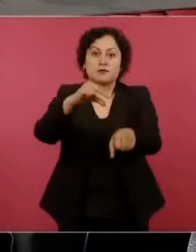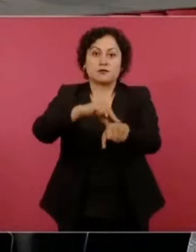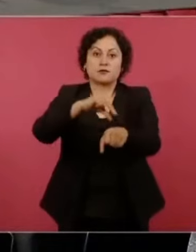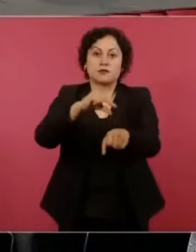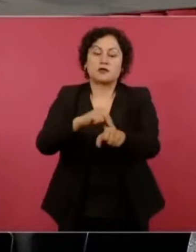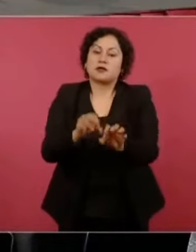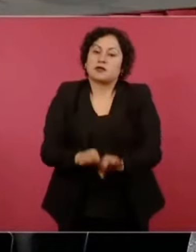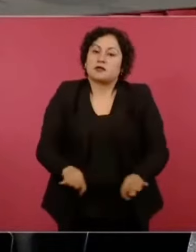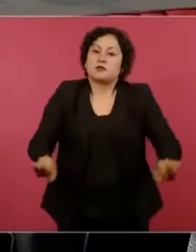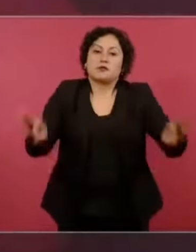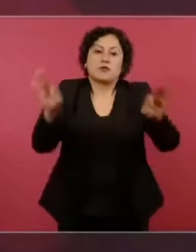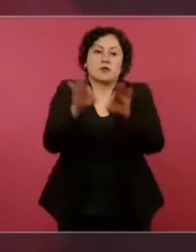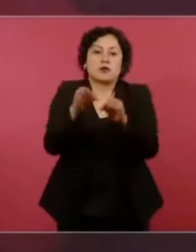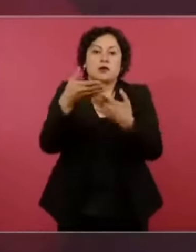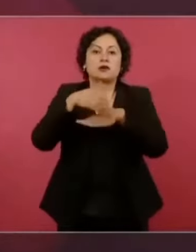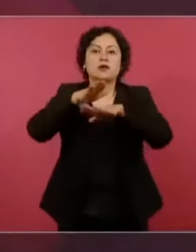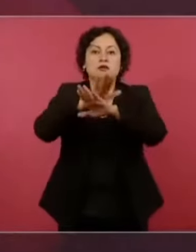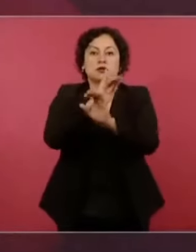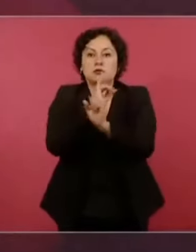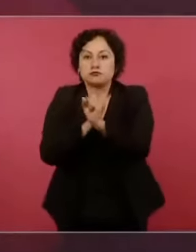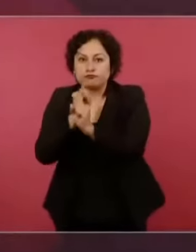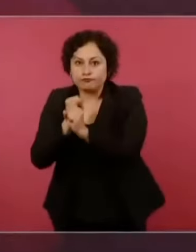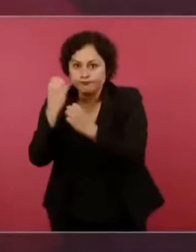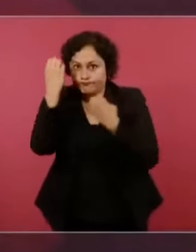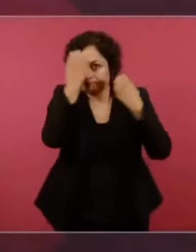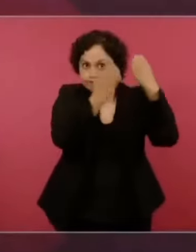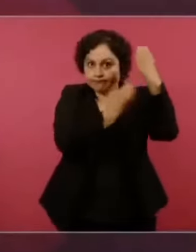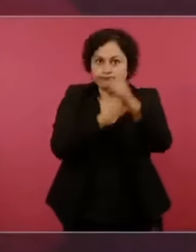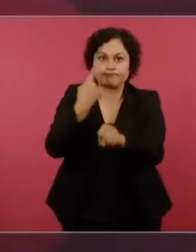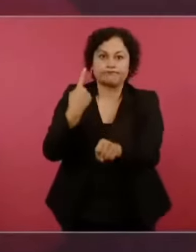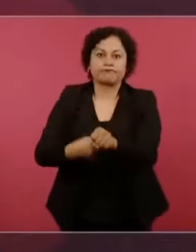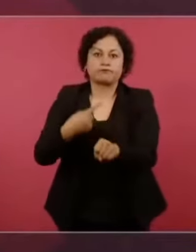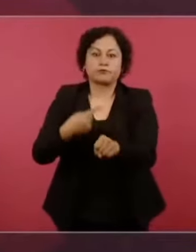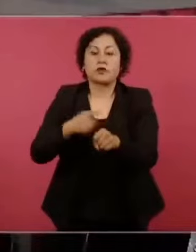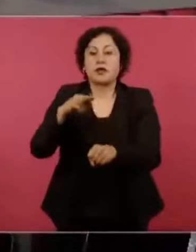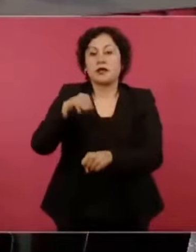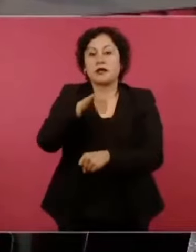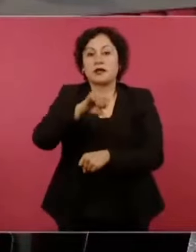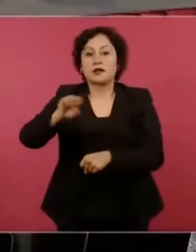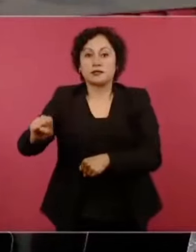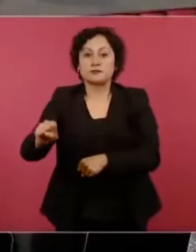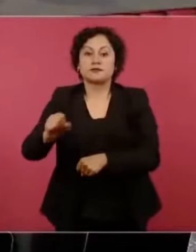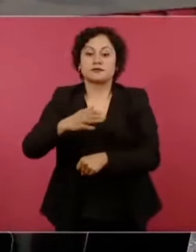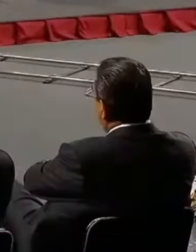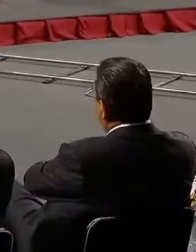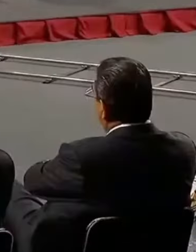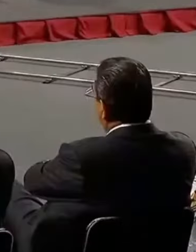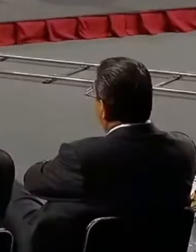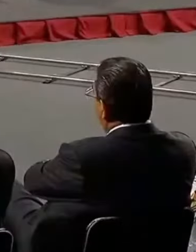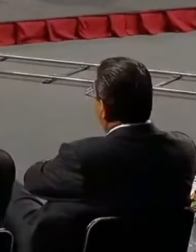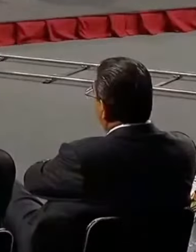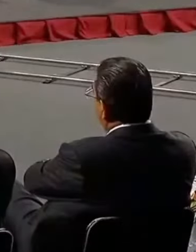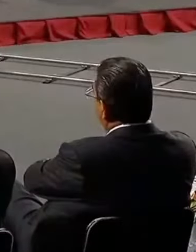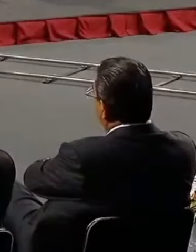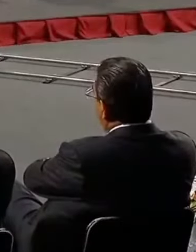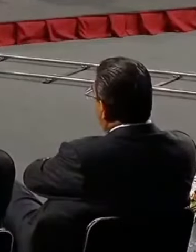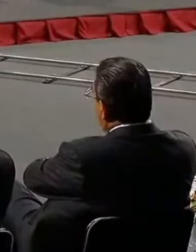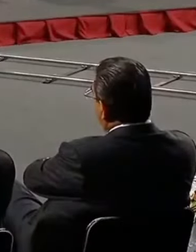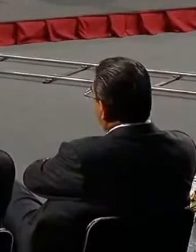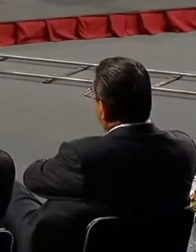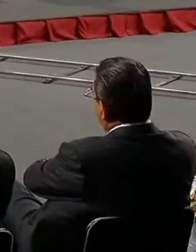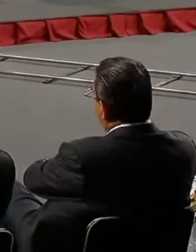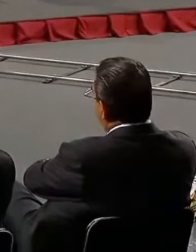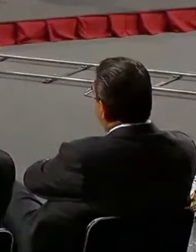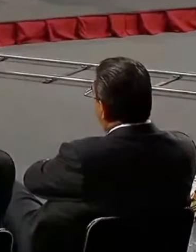epidemiológica que nos toca vivir. El IMSS y el IMSS-Bienestar es un modelo probado de sus